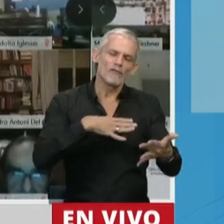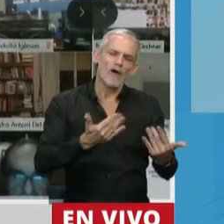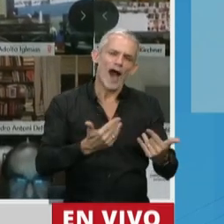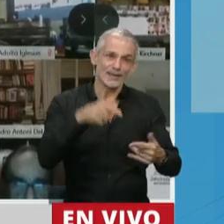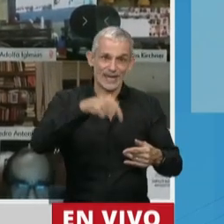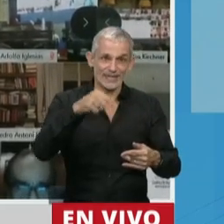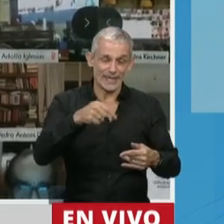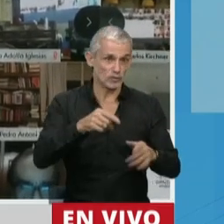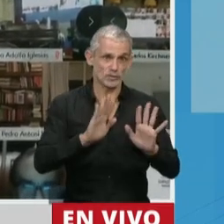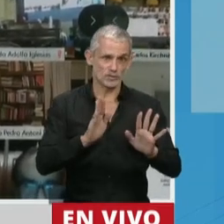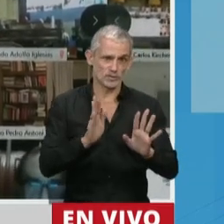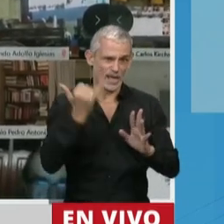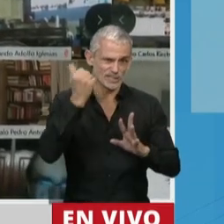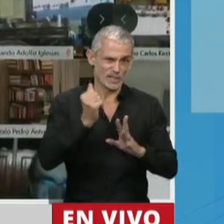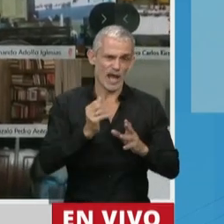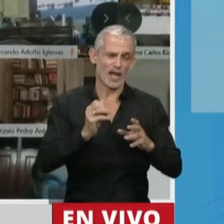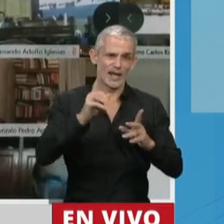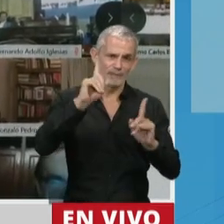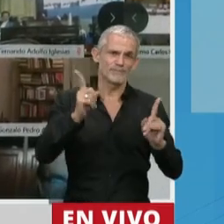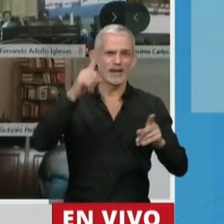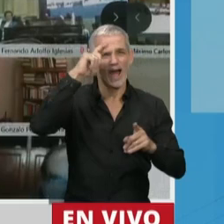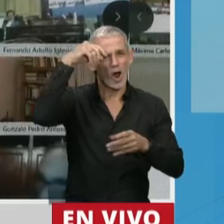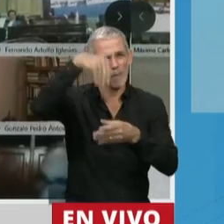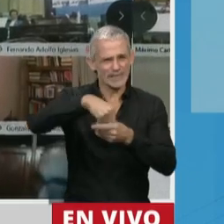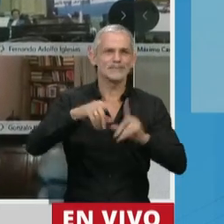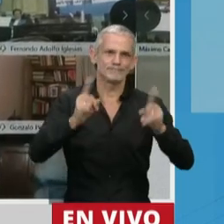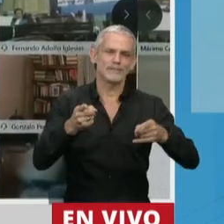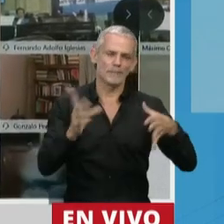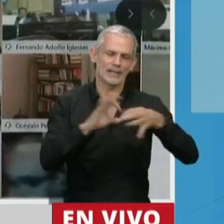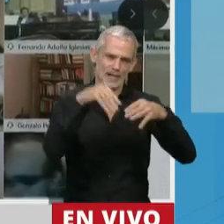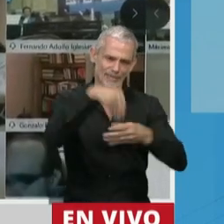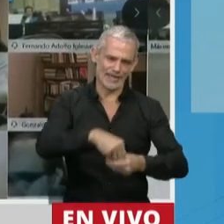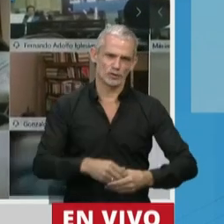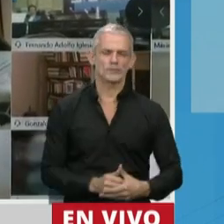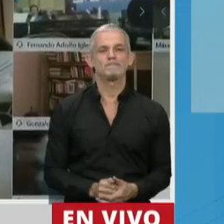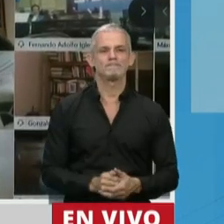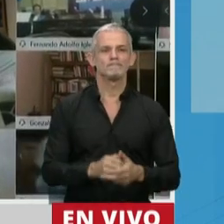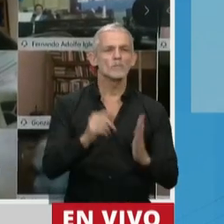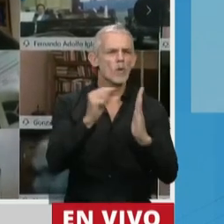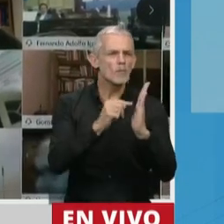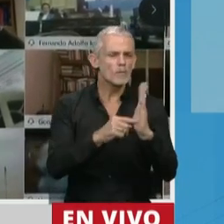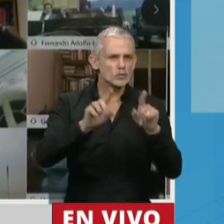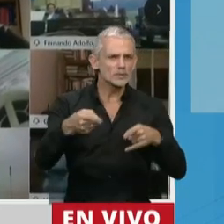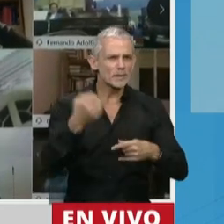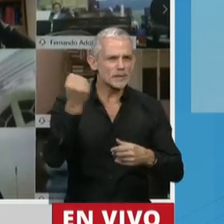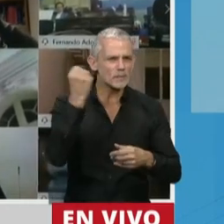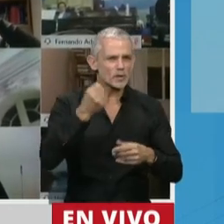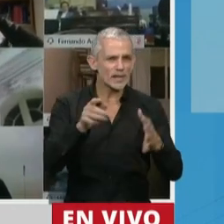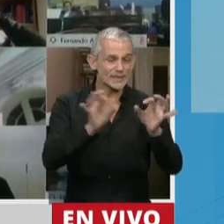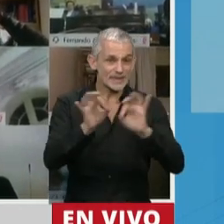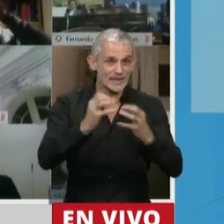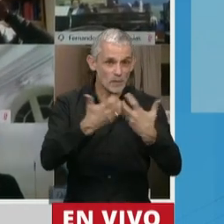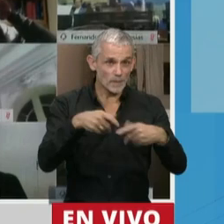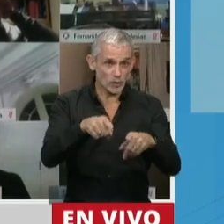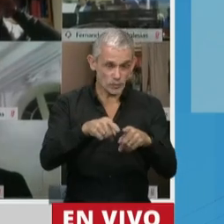esto no es, por supuesto, ajeno el sistema de salud. Otro aspecto que yo quiero destacar de este proyecto es